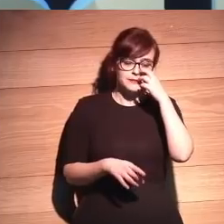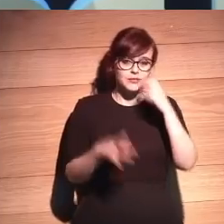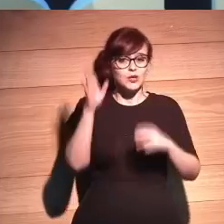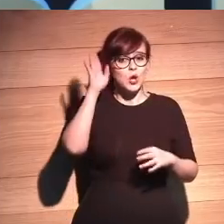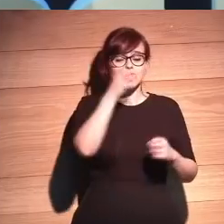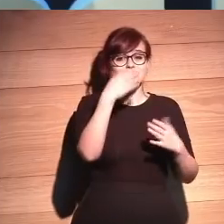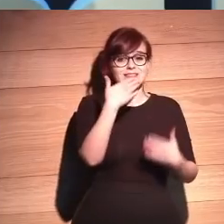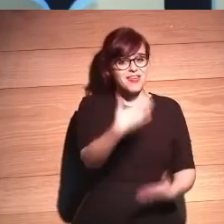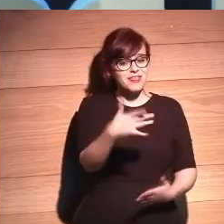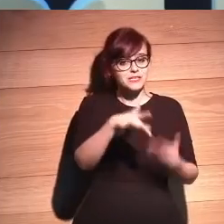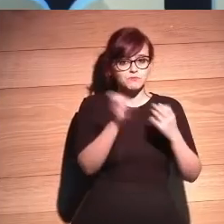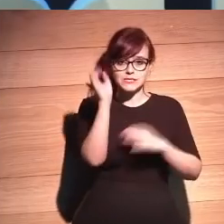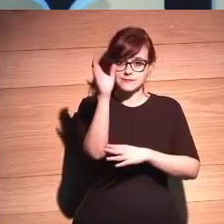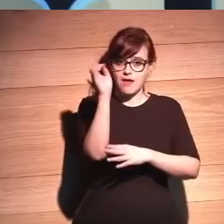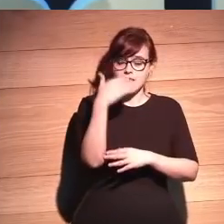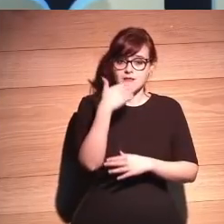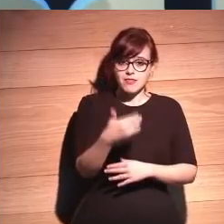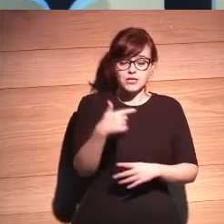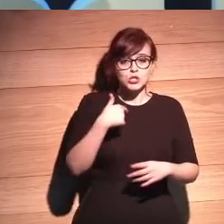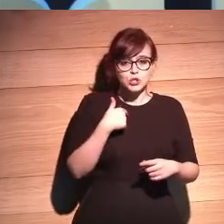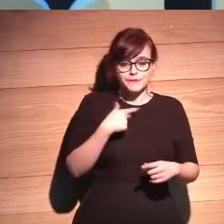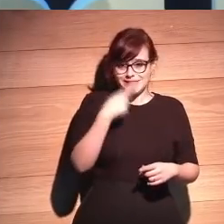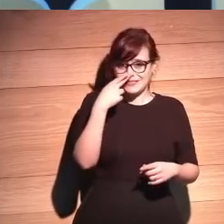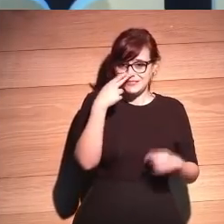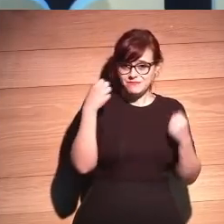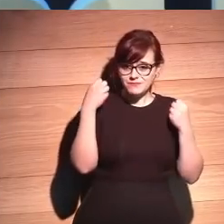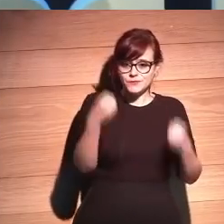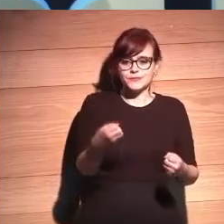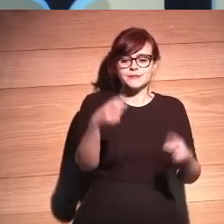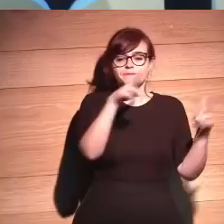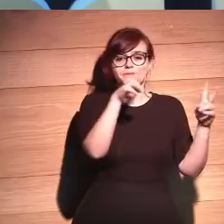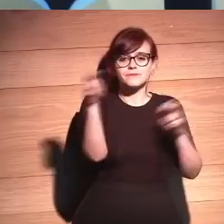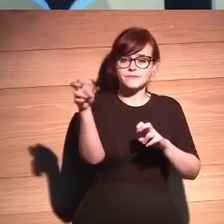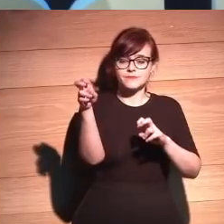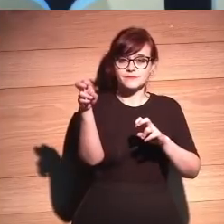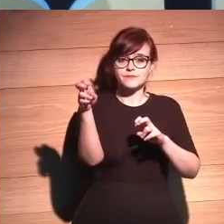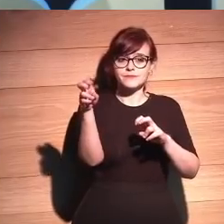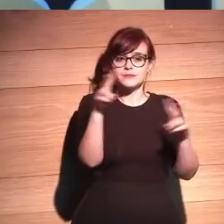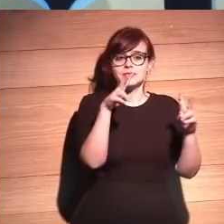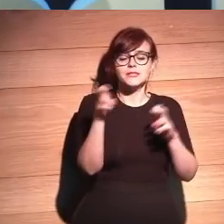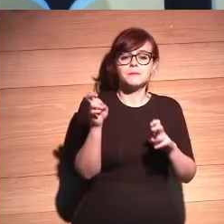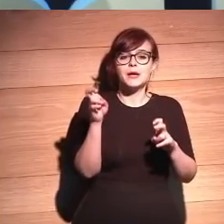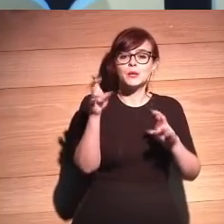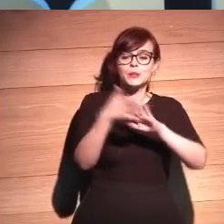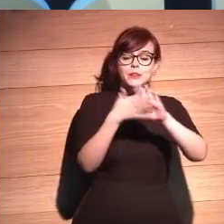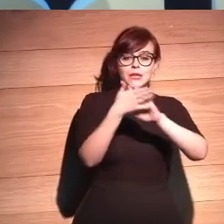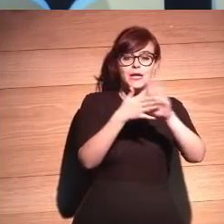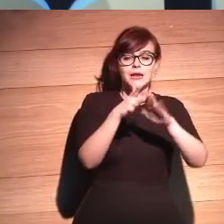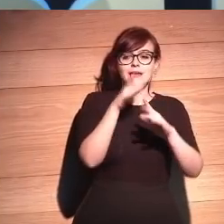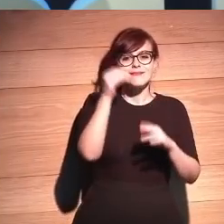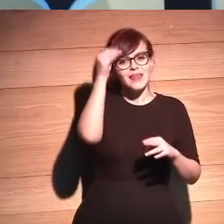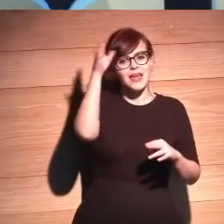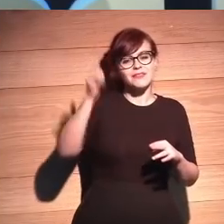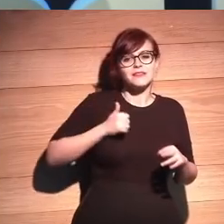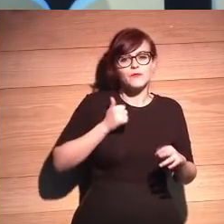Buenas, gracias, gracias por la charla. Yo estoy muy interesada en la parte de la implicación de la inteligencia